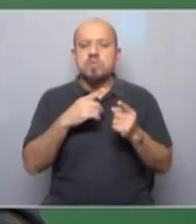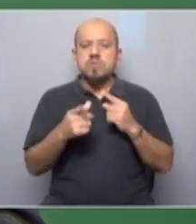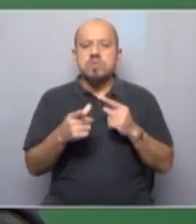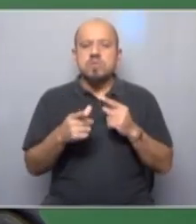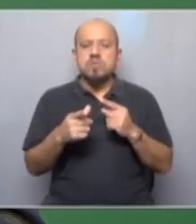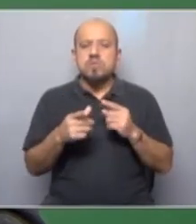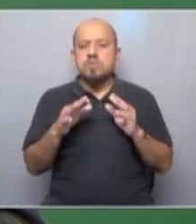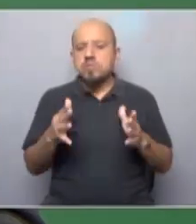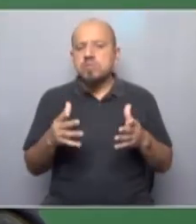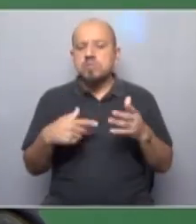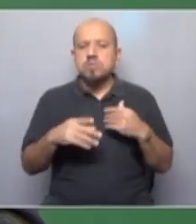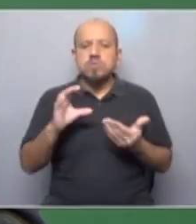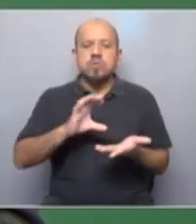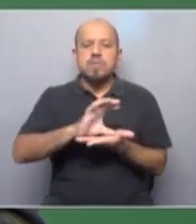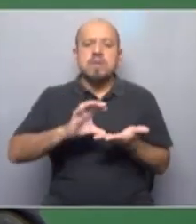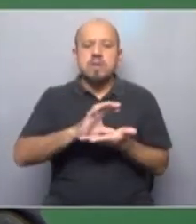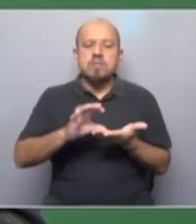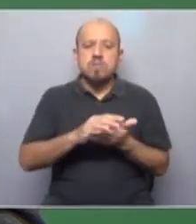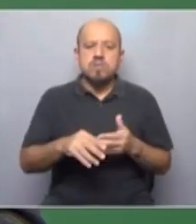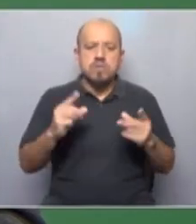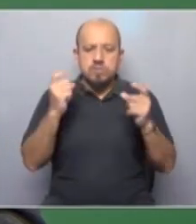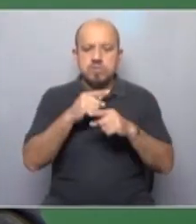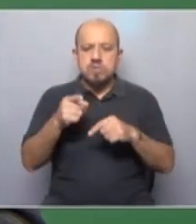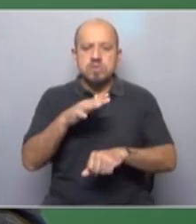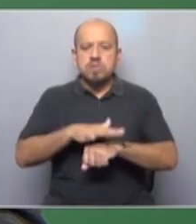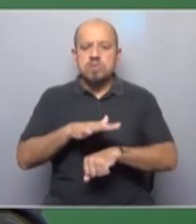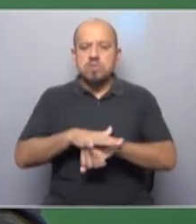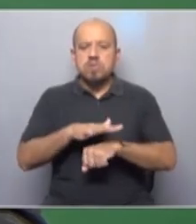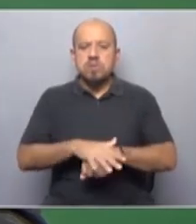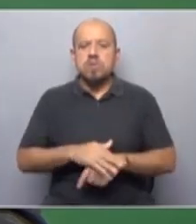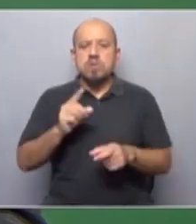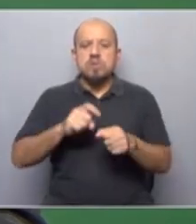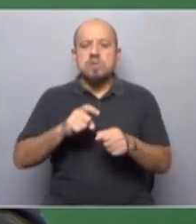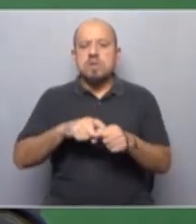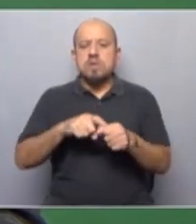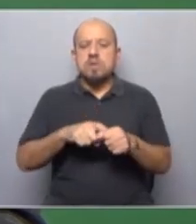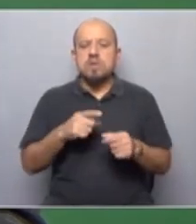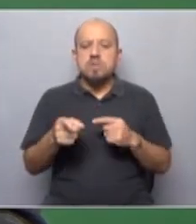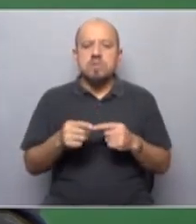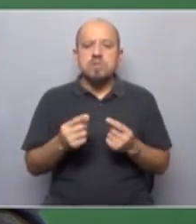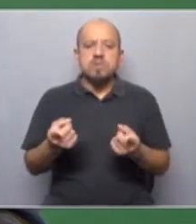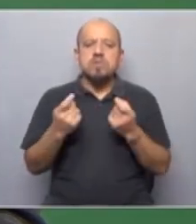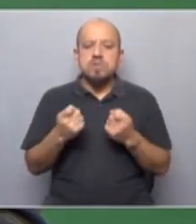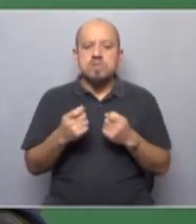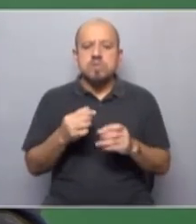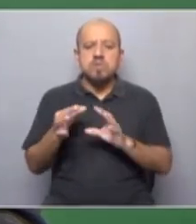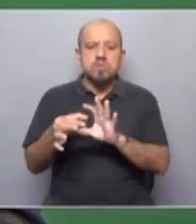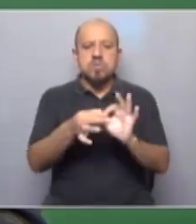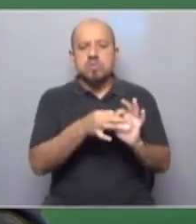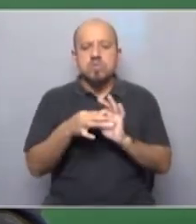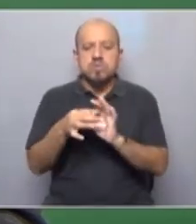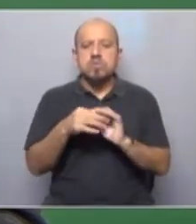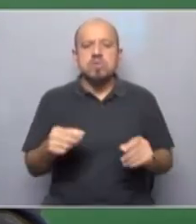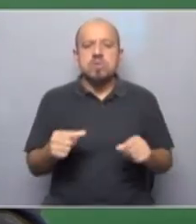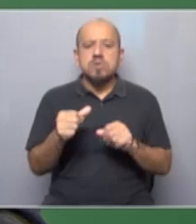sueltan las amarras de un capitalismo mucho más duro y en ese momento el sindicalismo asume la necesidad de unirse y se crea una